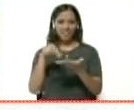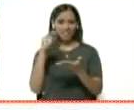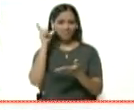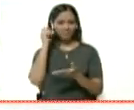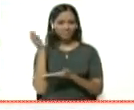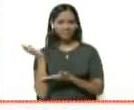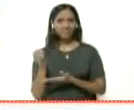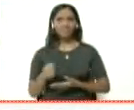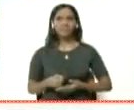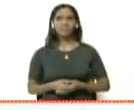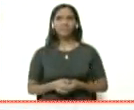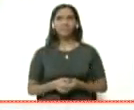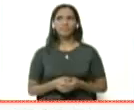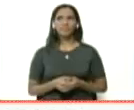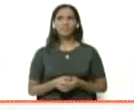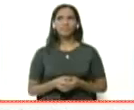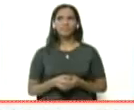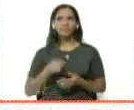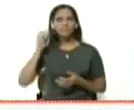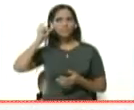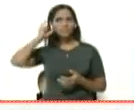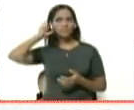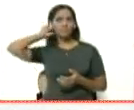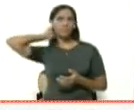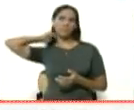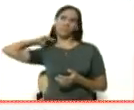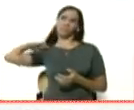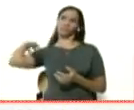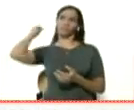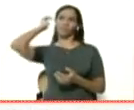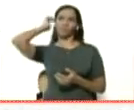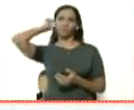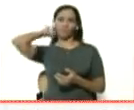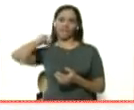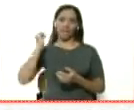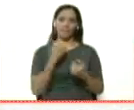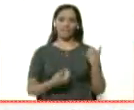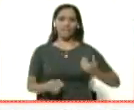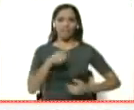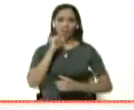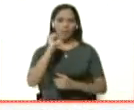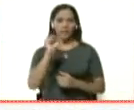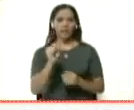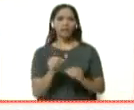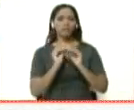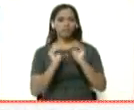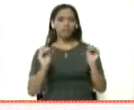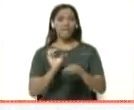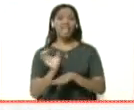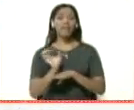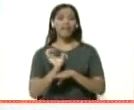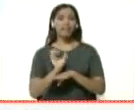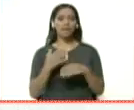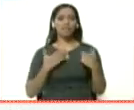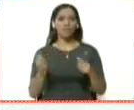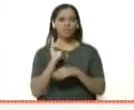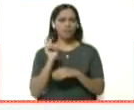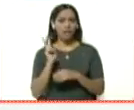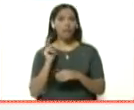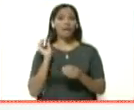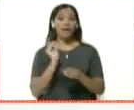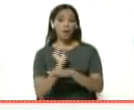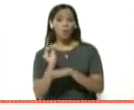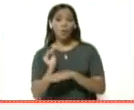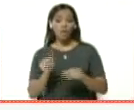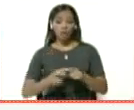Escuchemos. El presidente Nicolás Maduro declara en emergencia la salud venezolana para prevenir